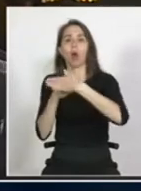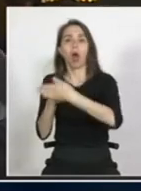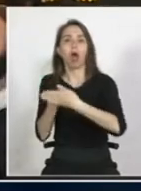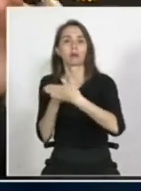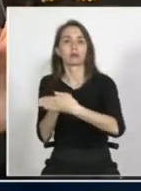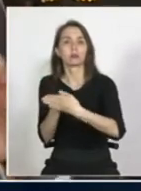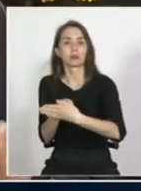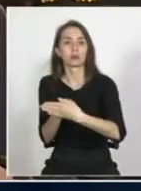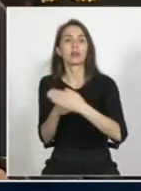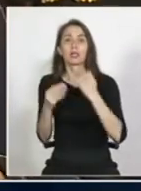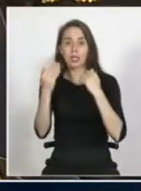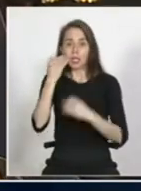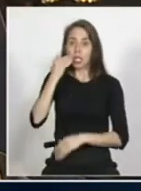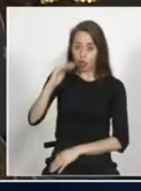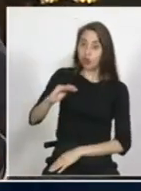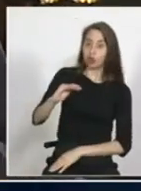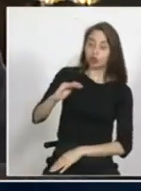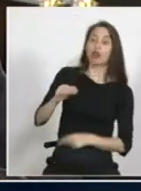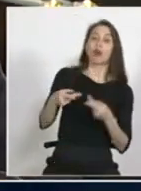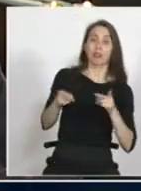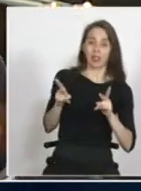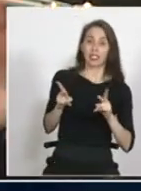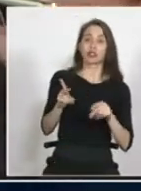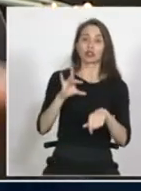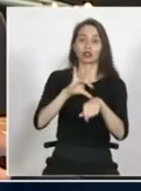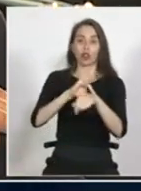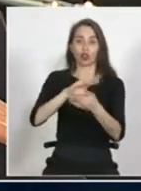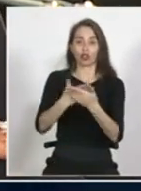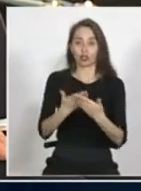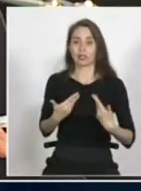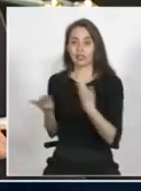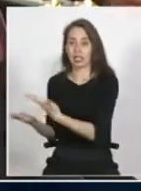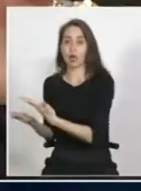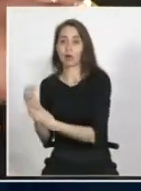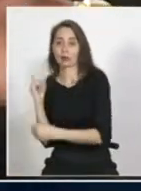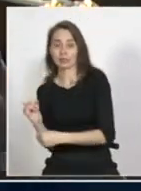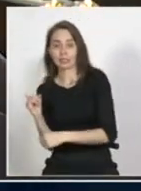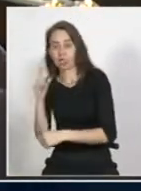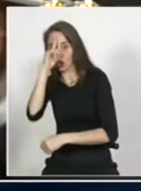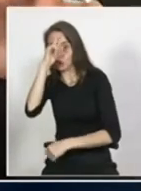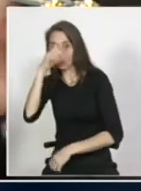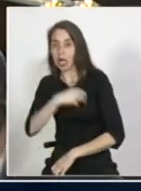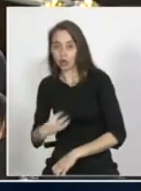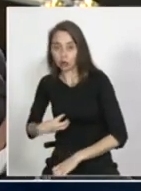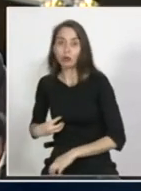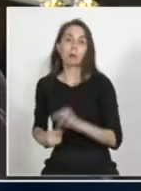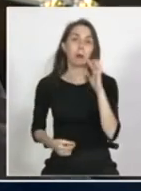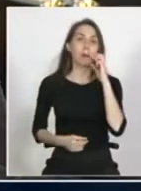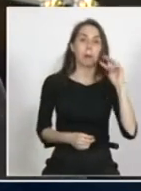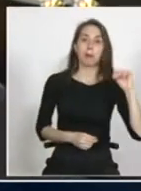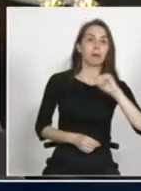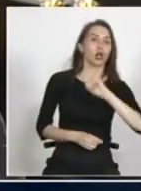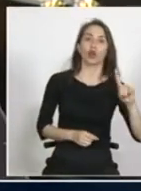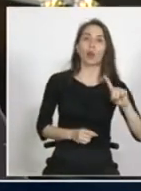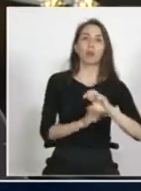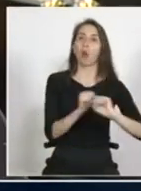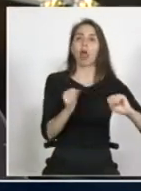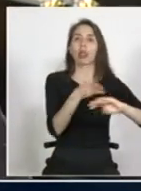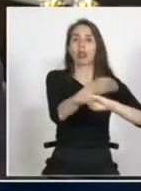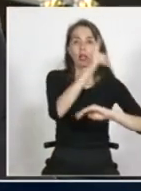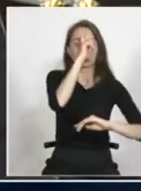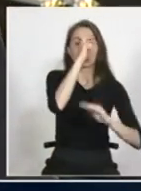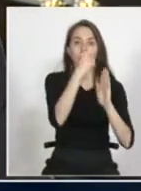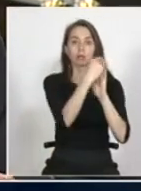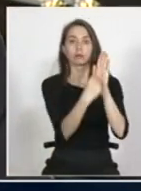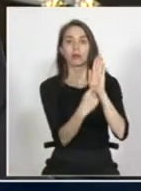entender ya los niños tienen derecho a la salud pero los padres no como si los refugios no se contagiaran en relación a lo que establece la ley